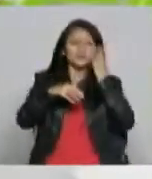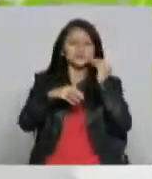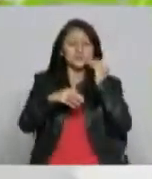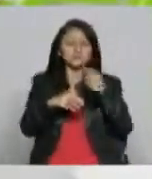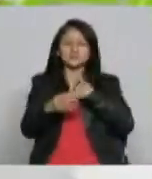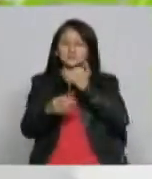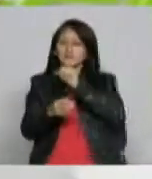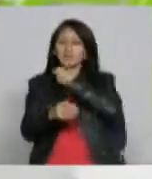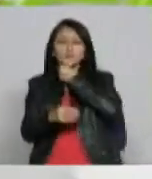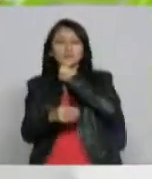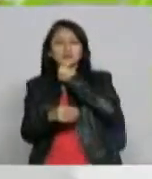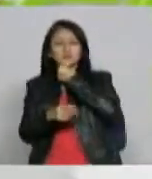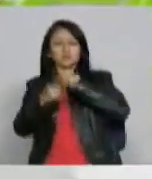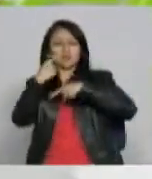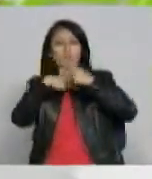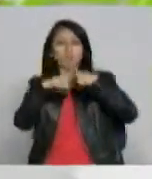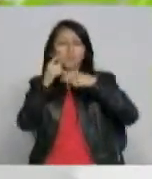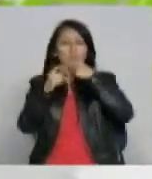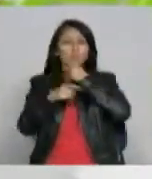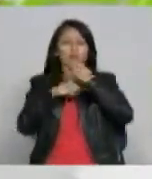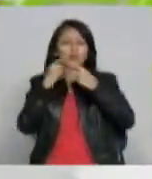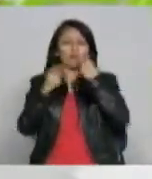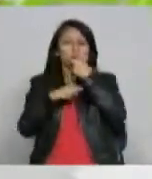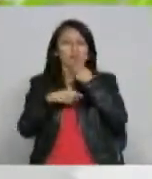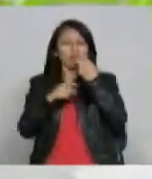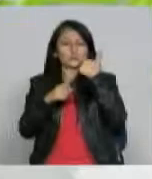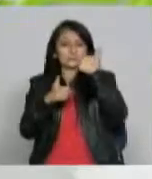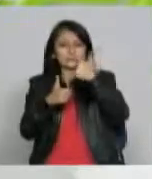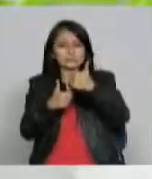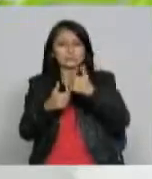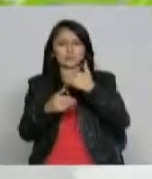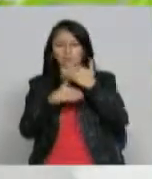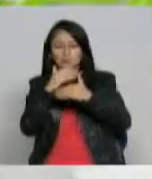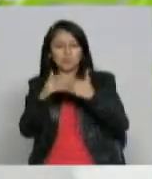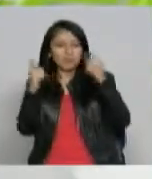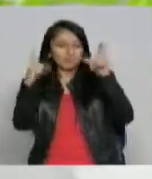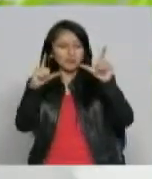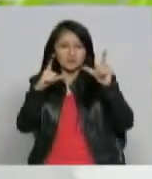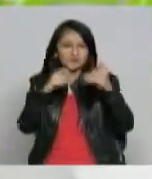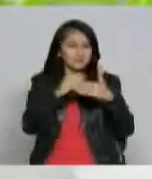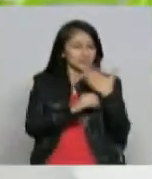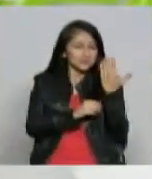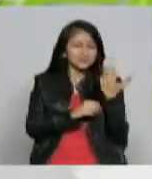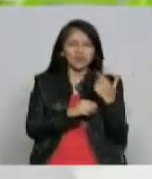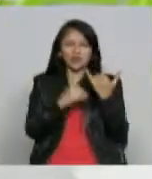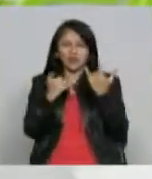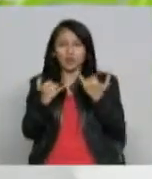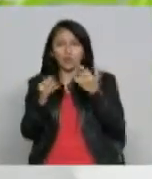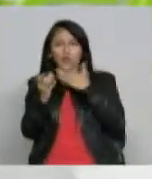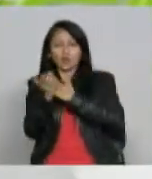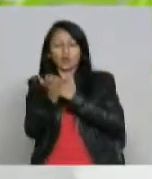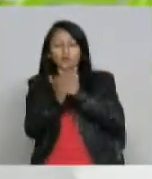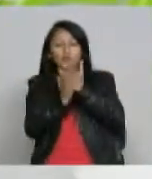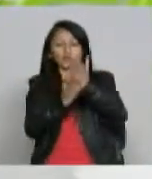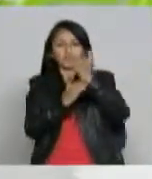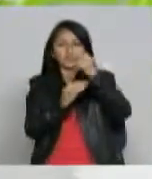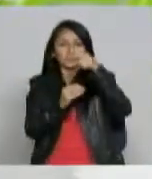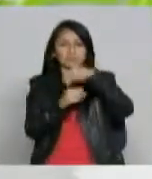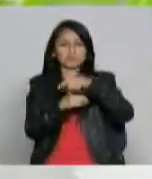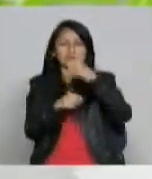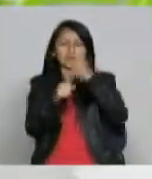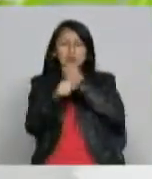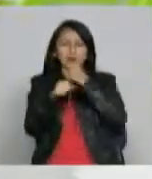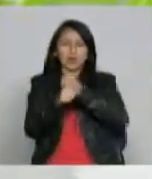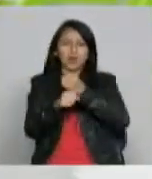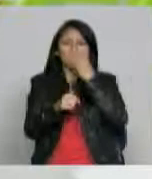en sus propias regiones fueron periodistas que partieron de una radio de una televisión comunitaria y que hoy están en el medio producto de su